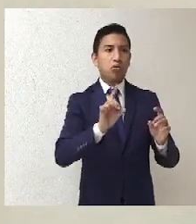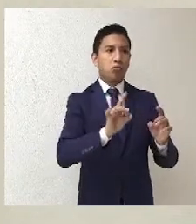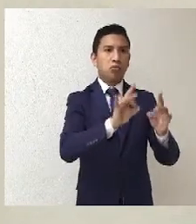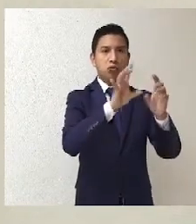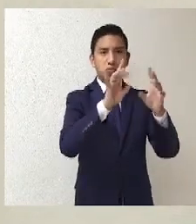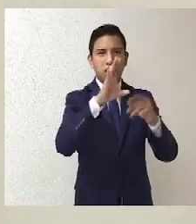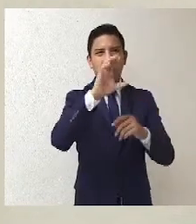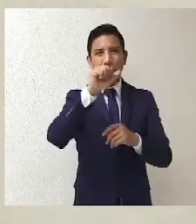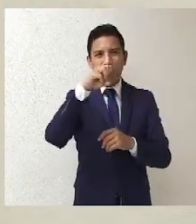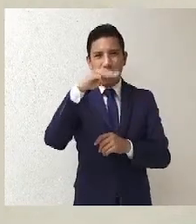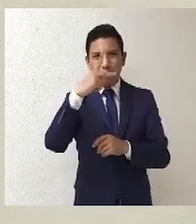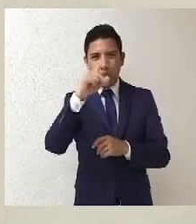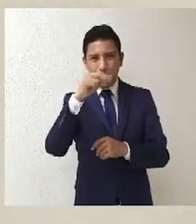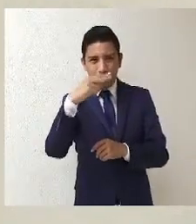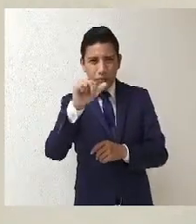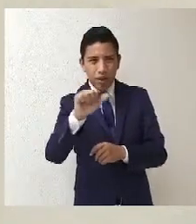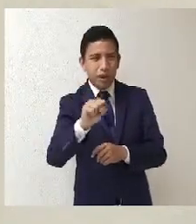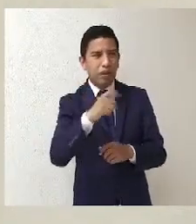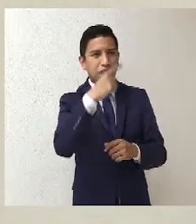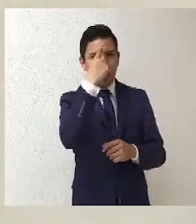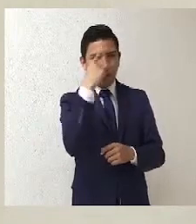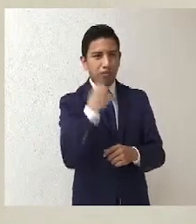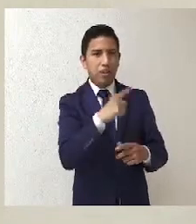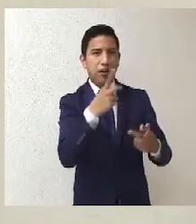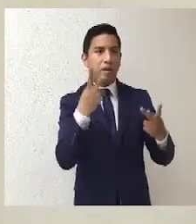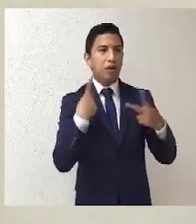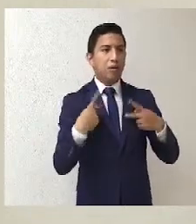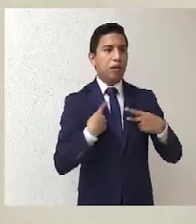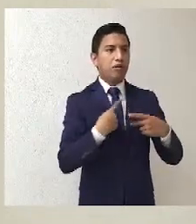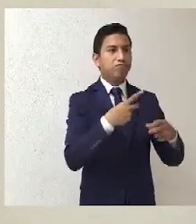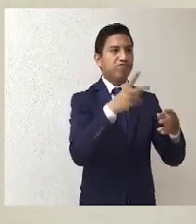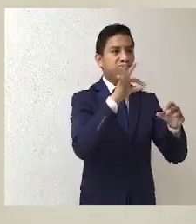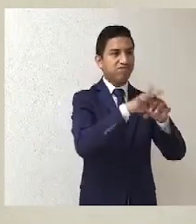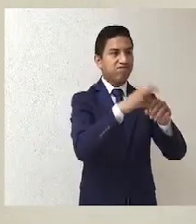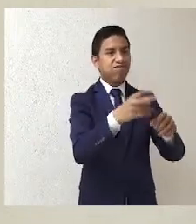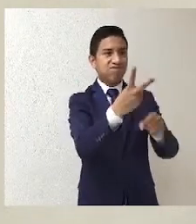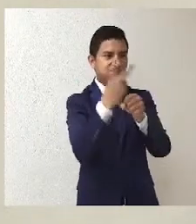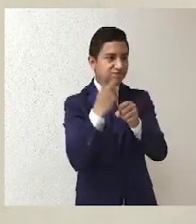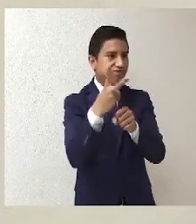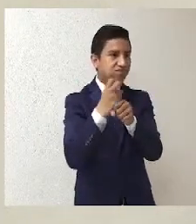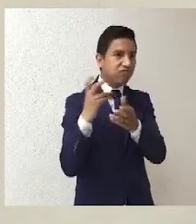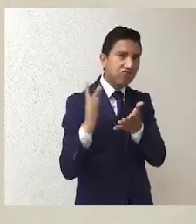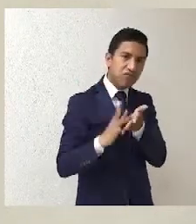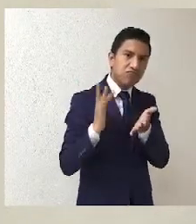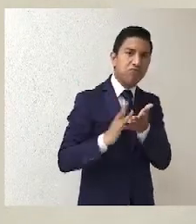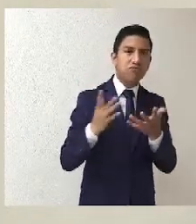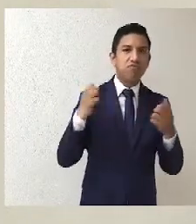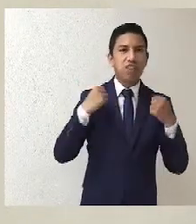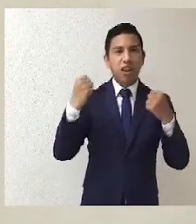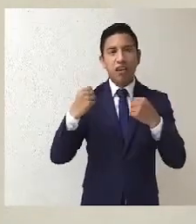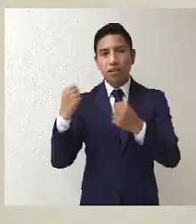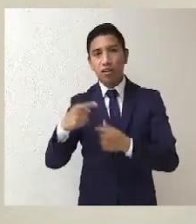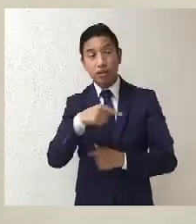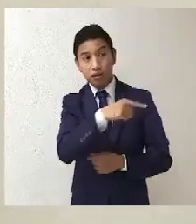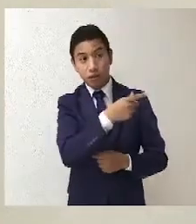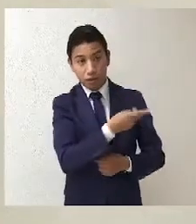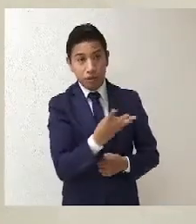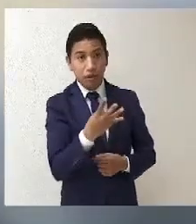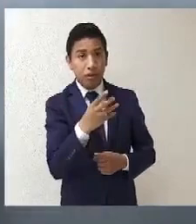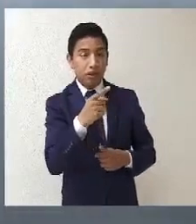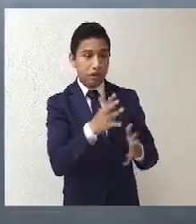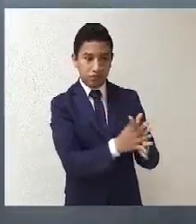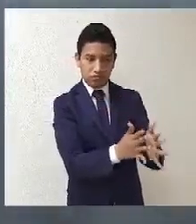no se cierra esta etapa con el inicio de la jornada electoral, si se impugna en tiempo, todos los actos son reparables. Entonces, correctamente el tribunal